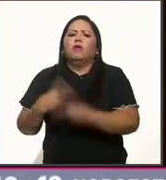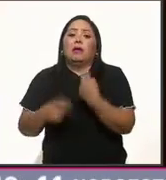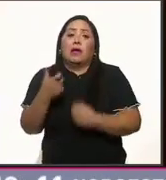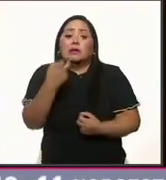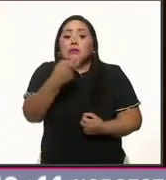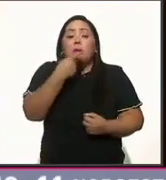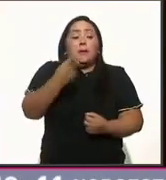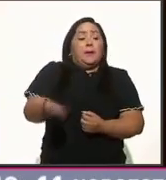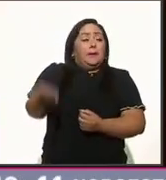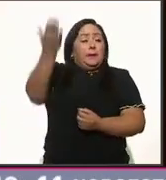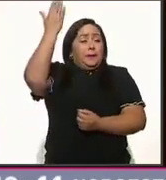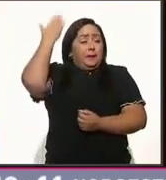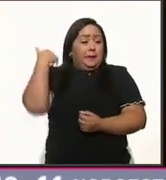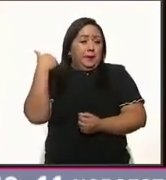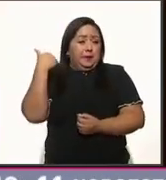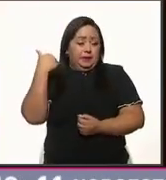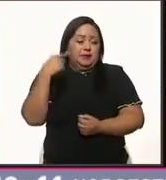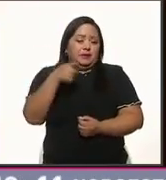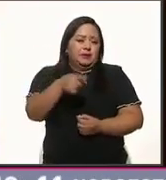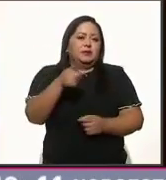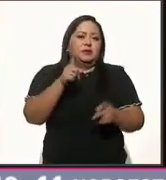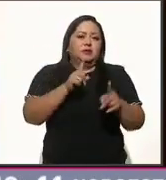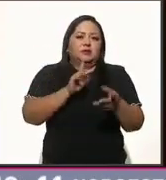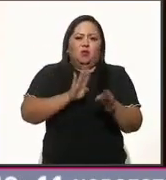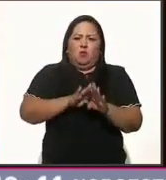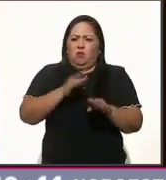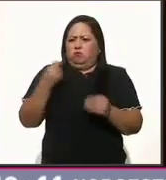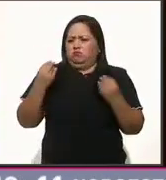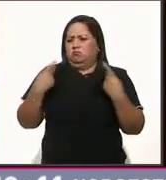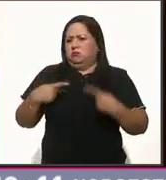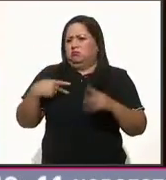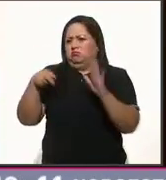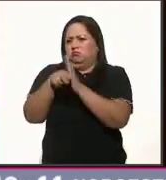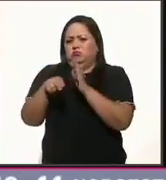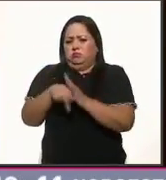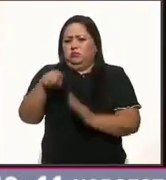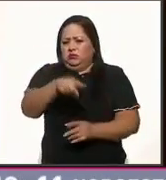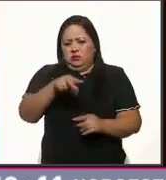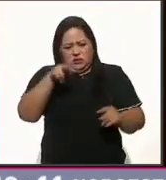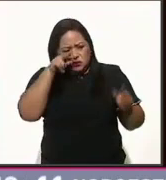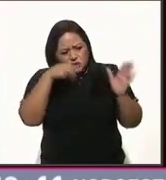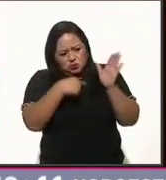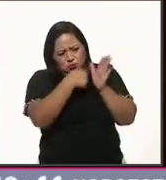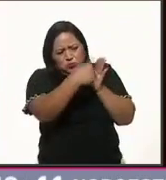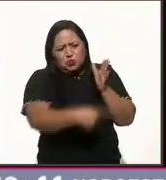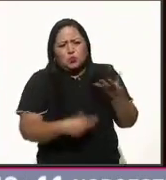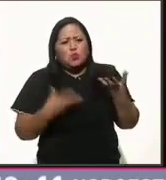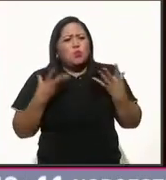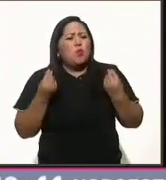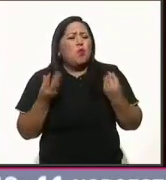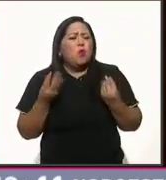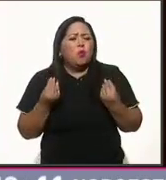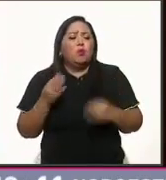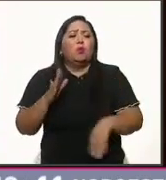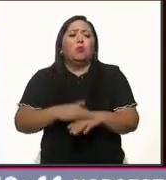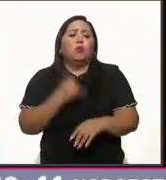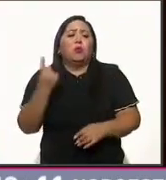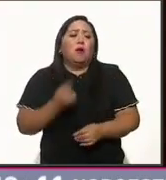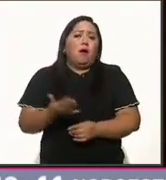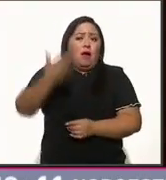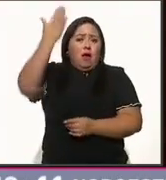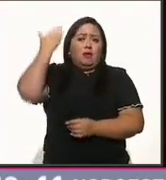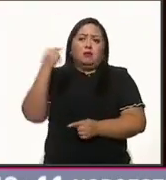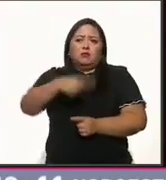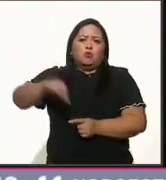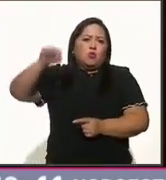Así como el de llenar a México de sangre. Aquí está el cuadro de asesinatos, de muertos, por miles, porque antes se les llamaba